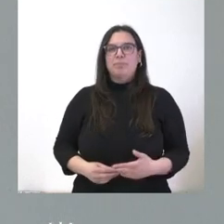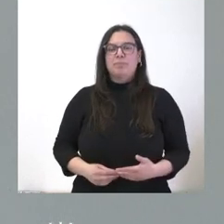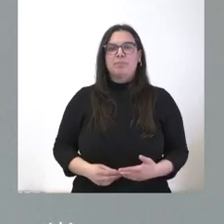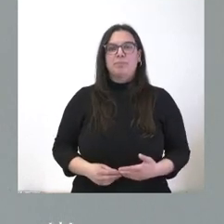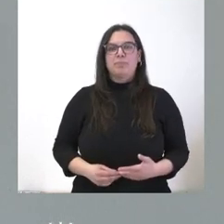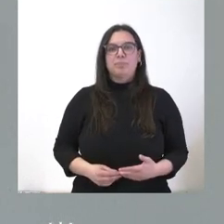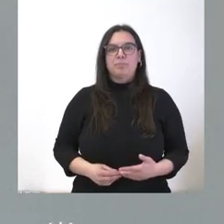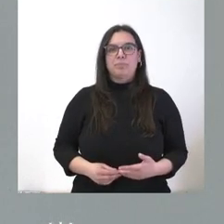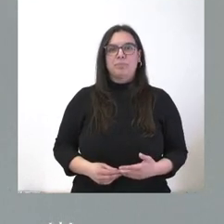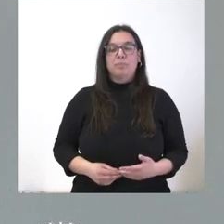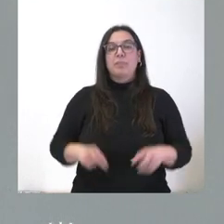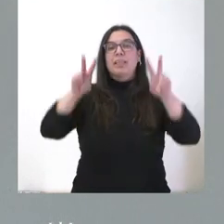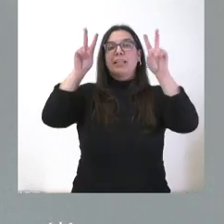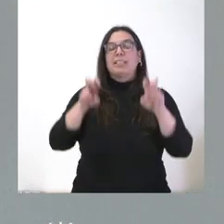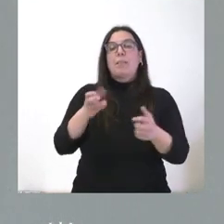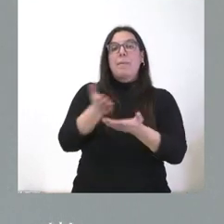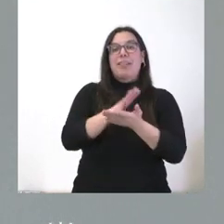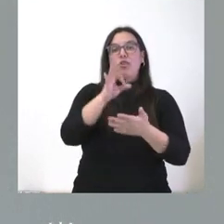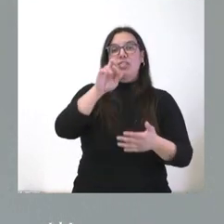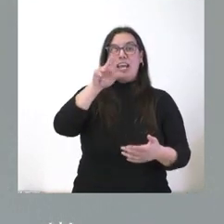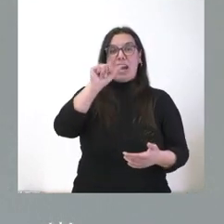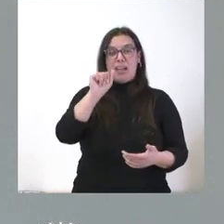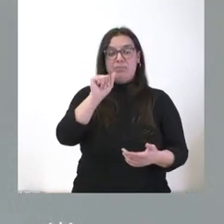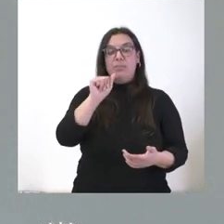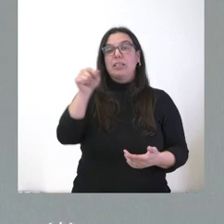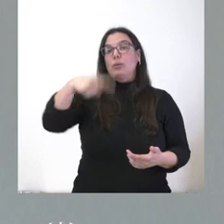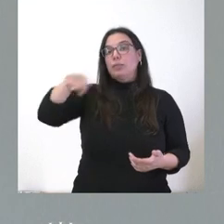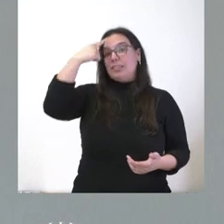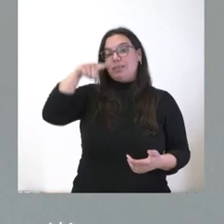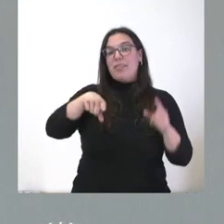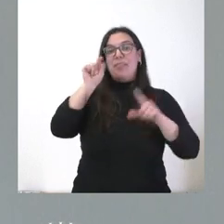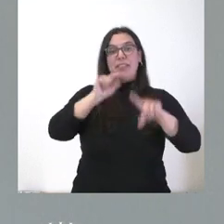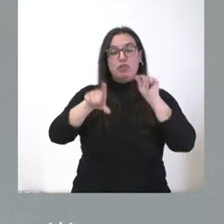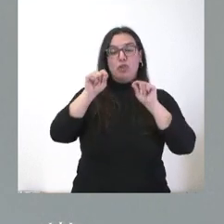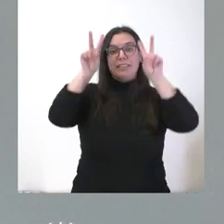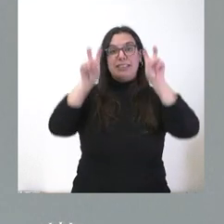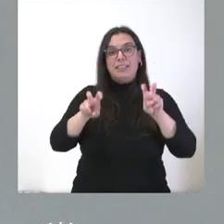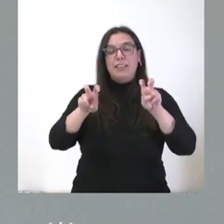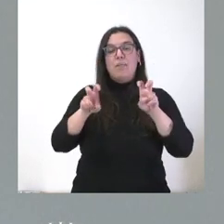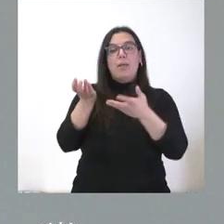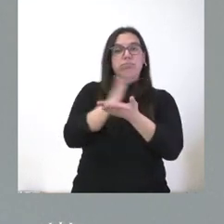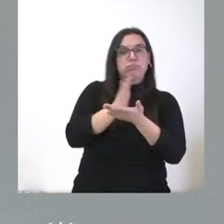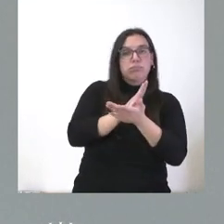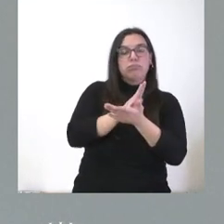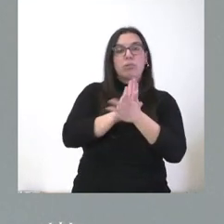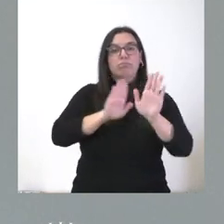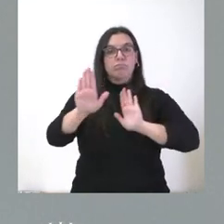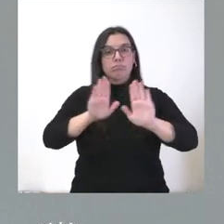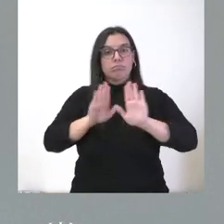En el caso del Serla, pues ustedes saben que las decisiones en torno al arbitraje y a la mediación